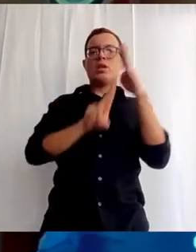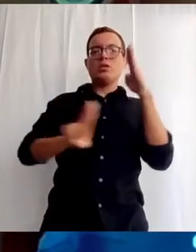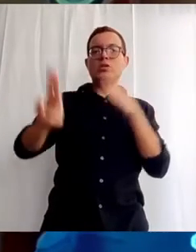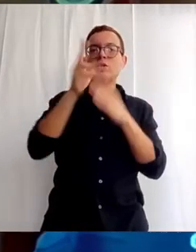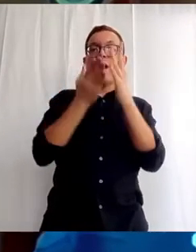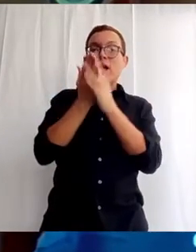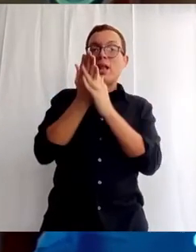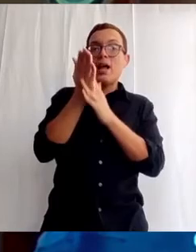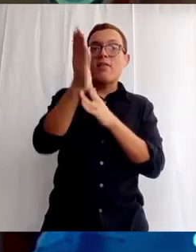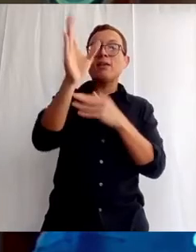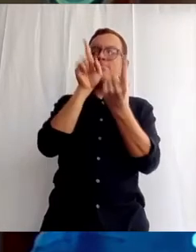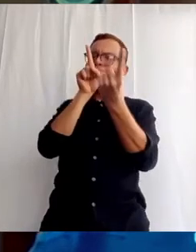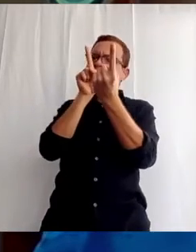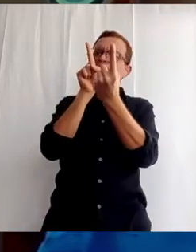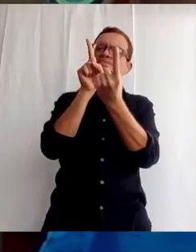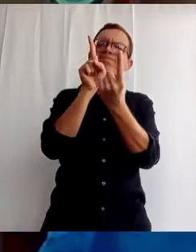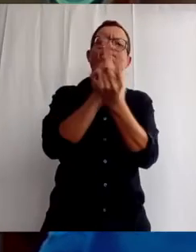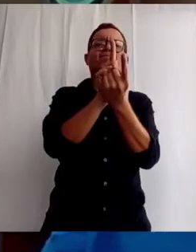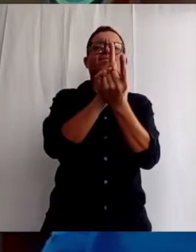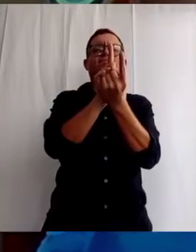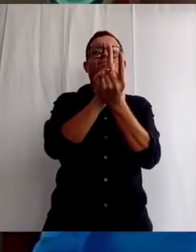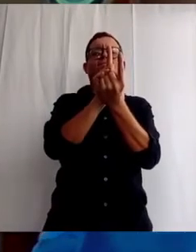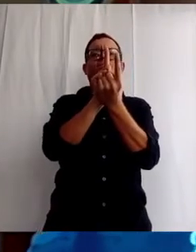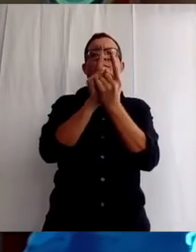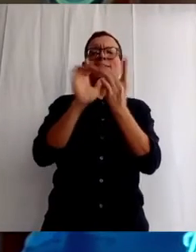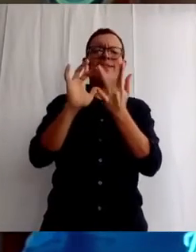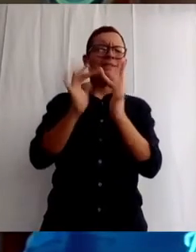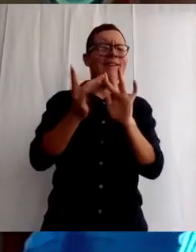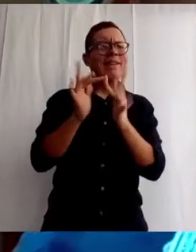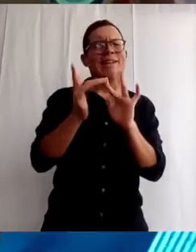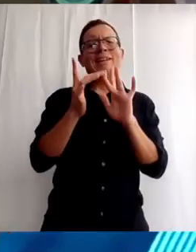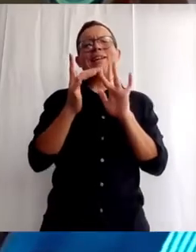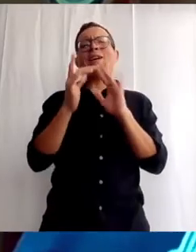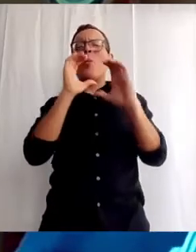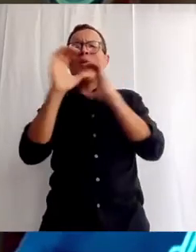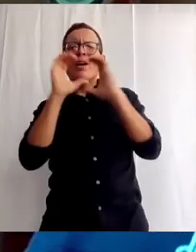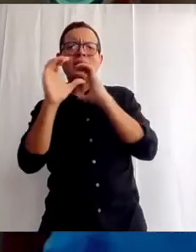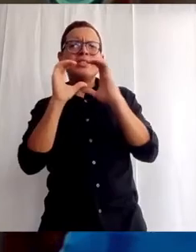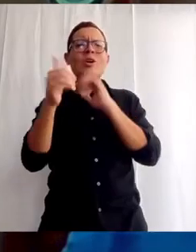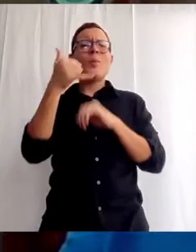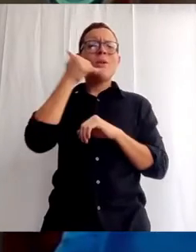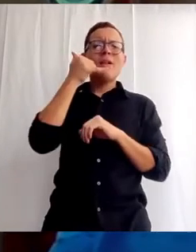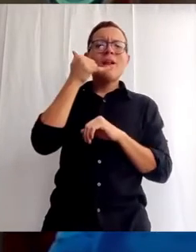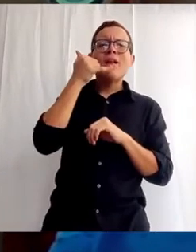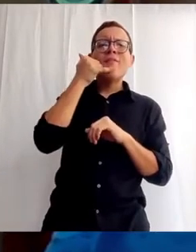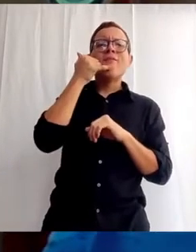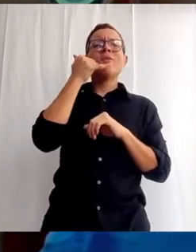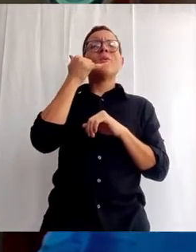encuentros en las redes sociales, a través de conversaciones por teléfono,